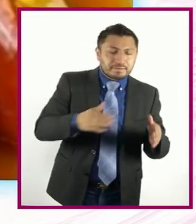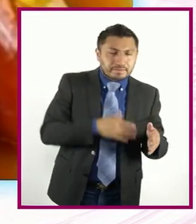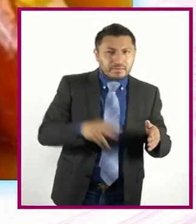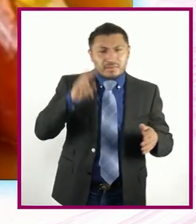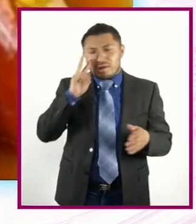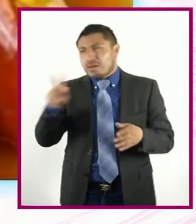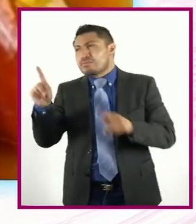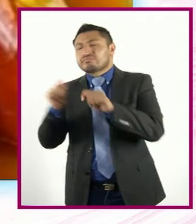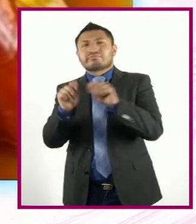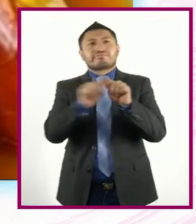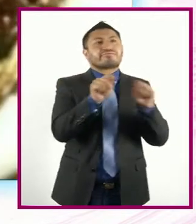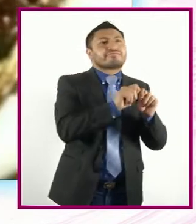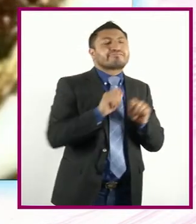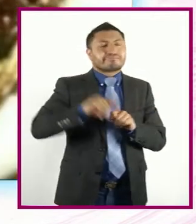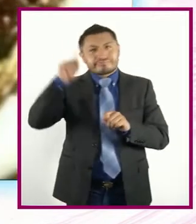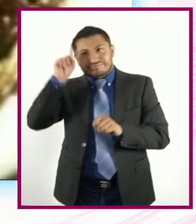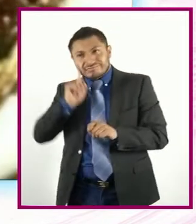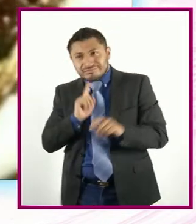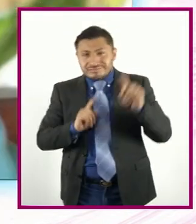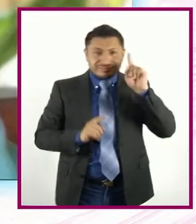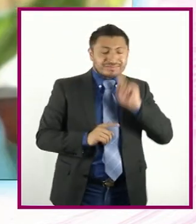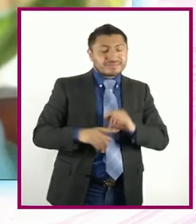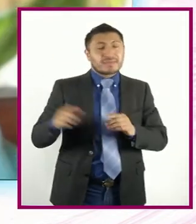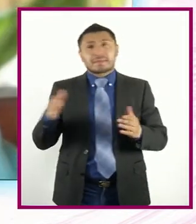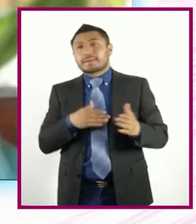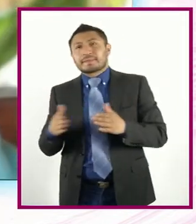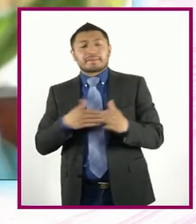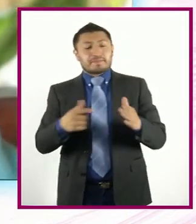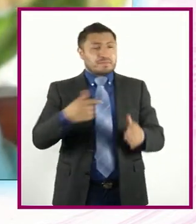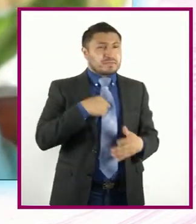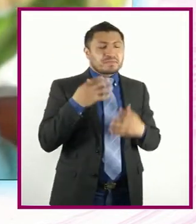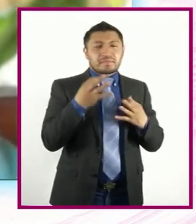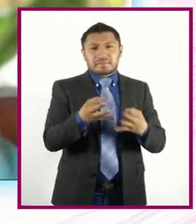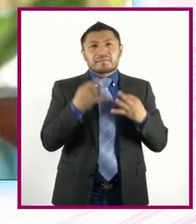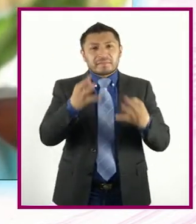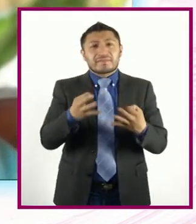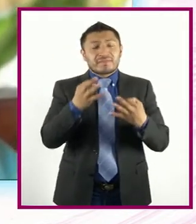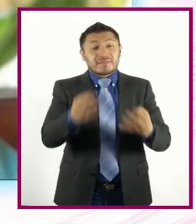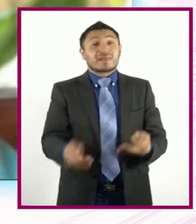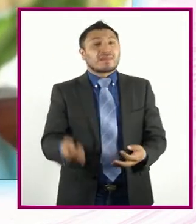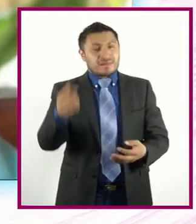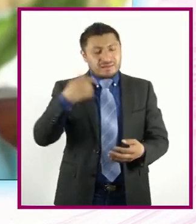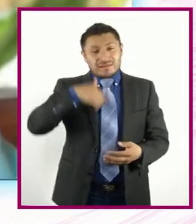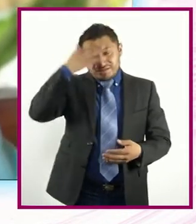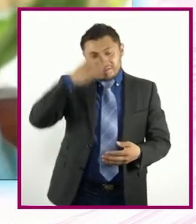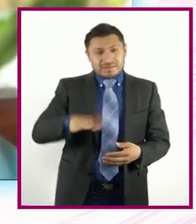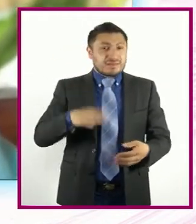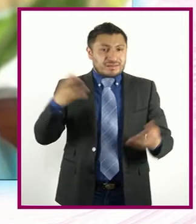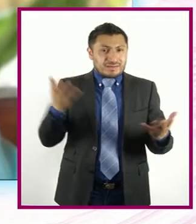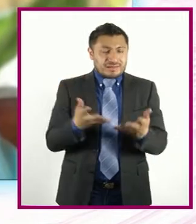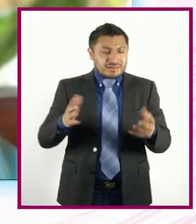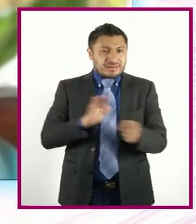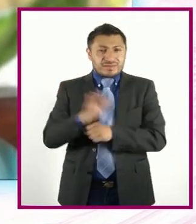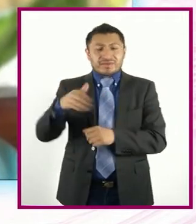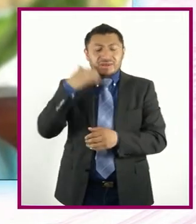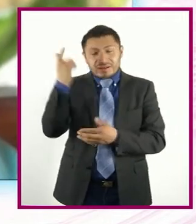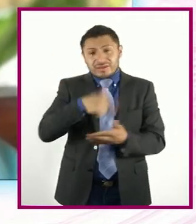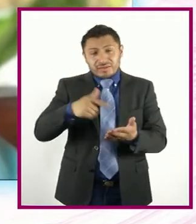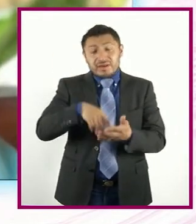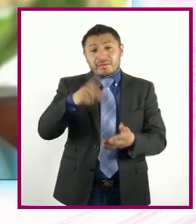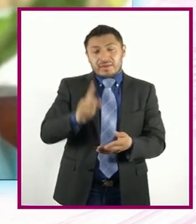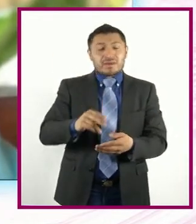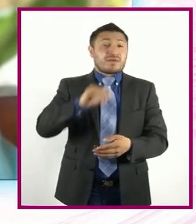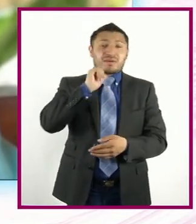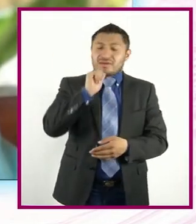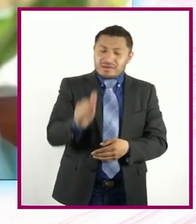a mis tías Cocinando Que eso me motivó Sé que esto Lo podría hacer En cualquier otro lado Pero no tendría Nunca